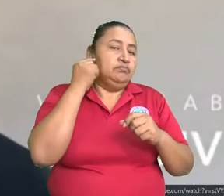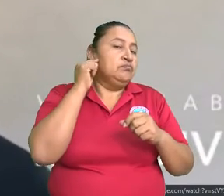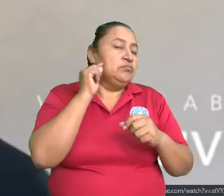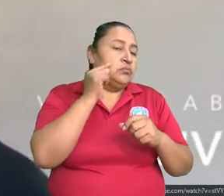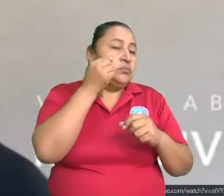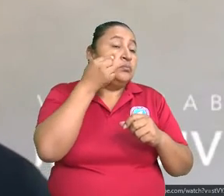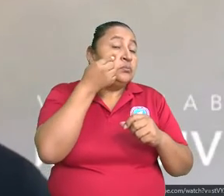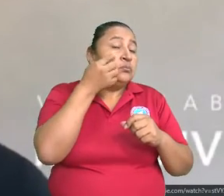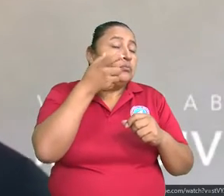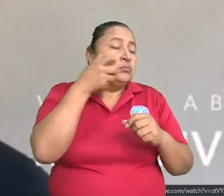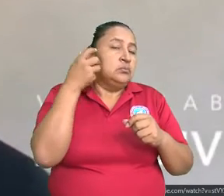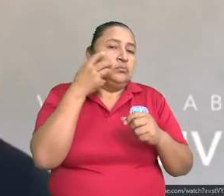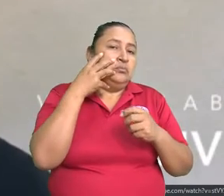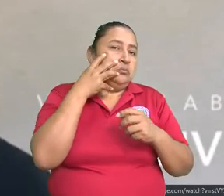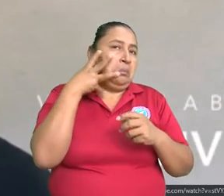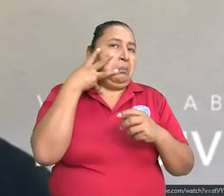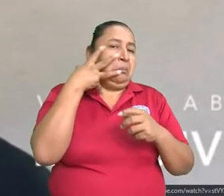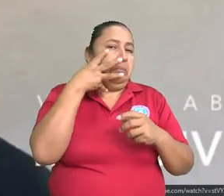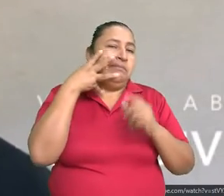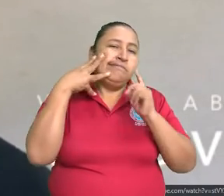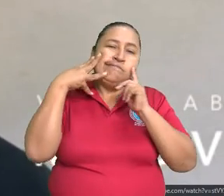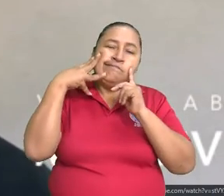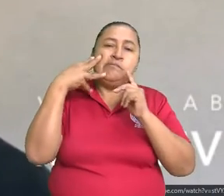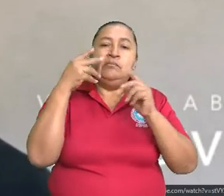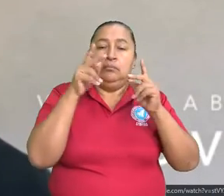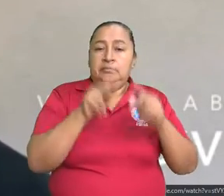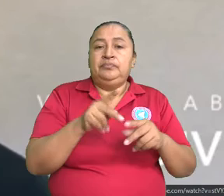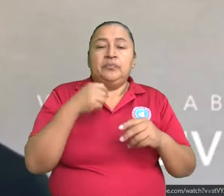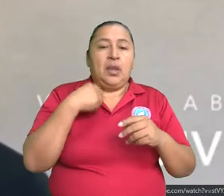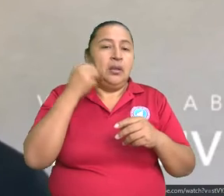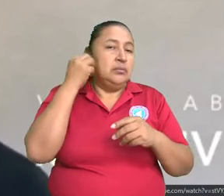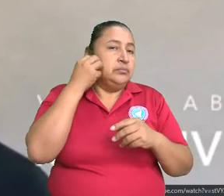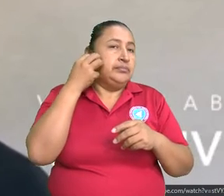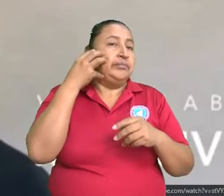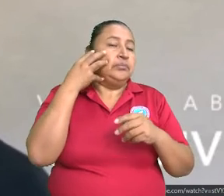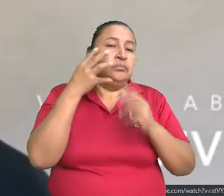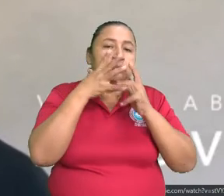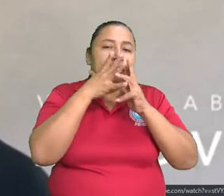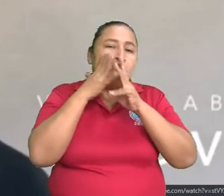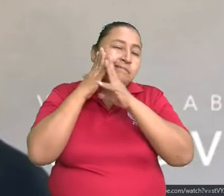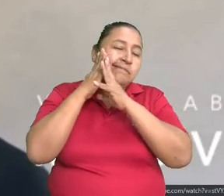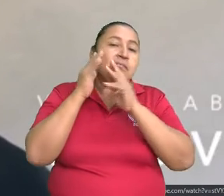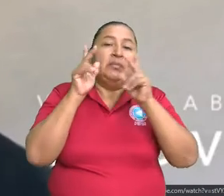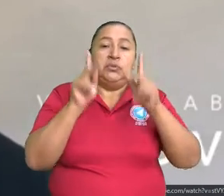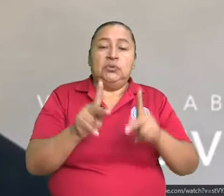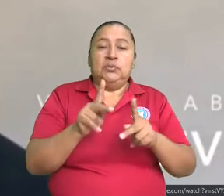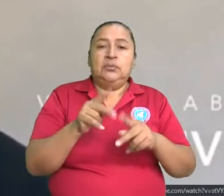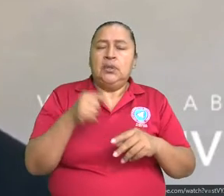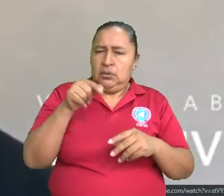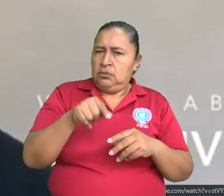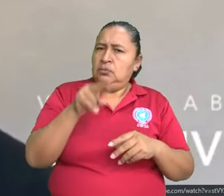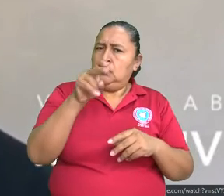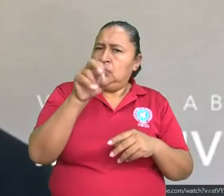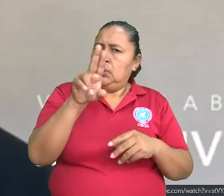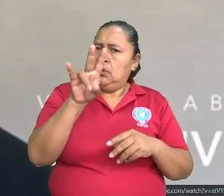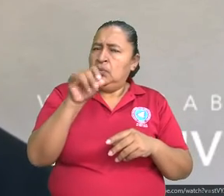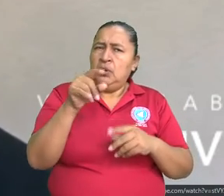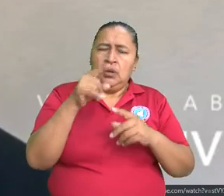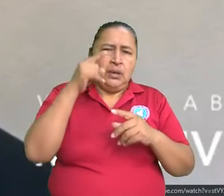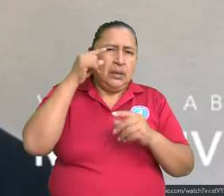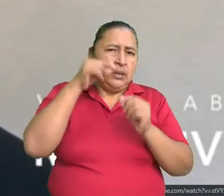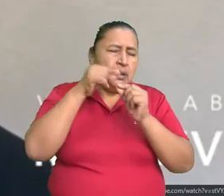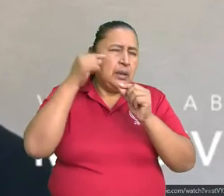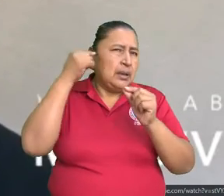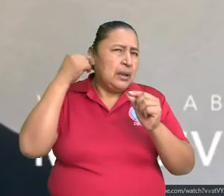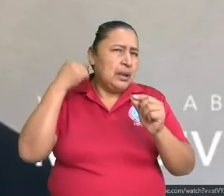del nervio e inflamarlos. O todo aquello que puede inflamar el nervio puede generar parálisis facial. Este es un nervio muy grande, doctor. Tal